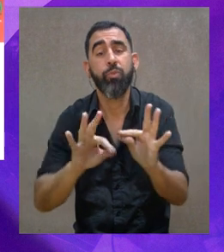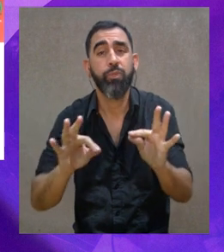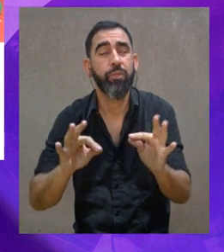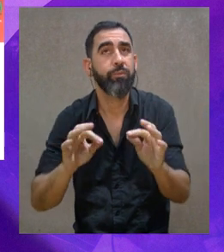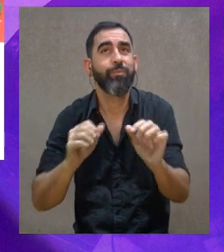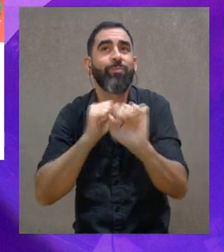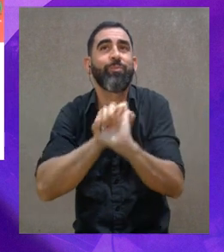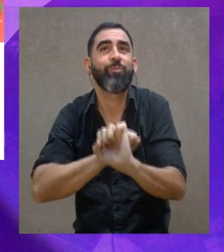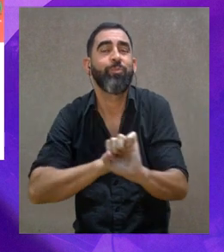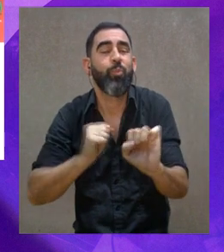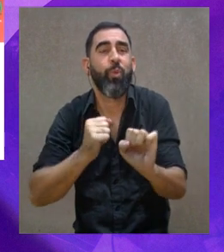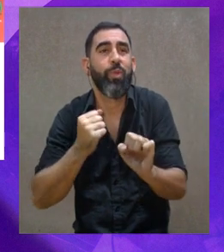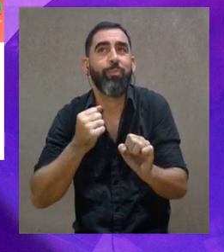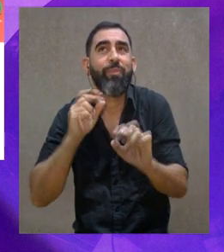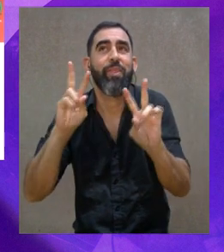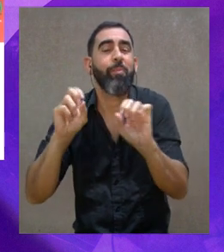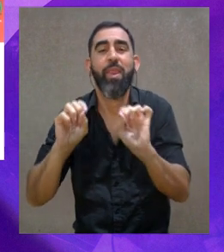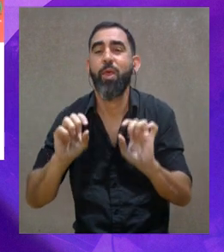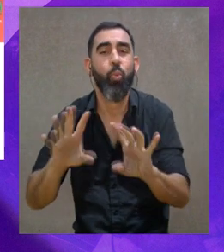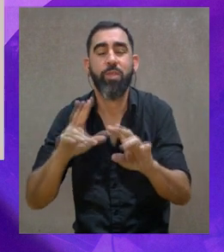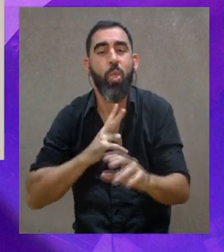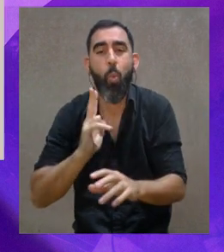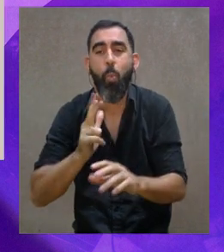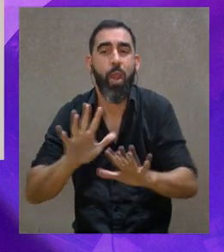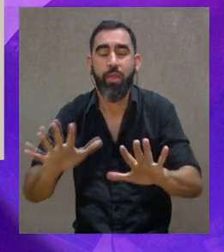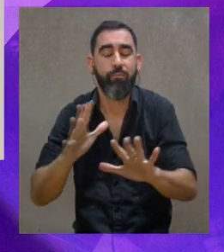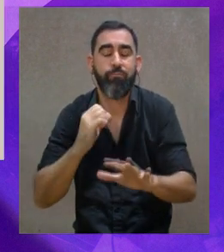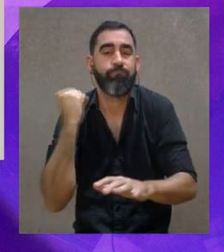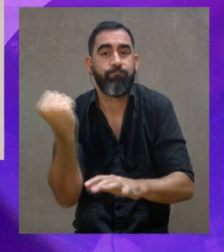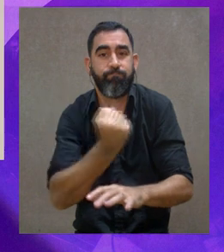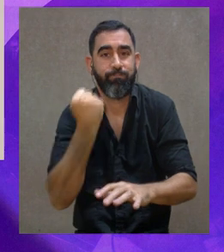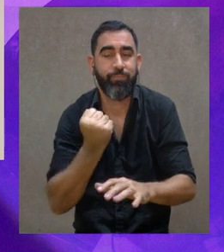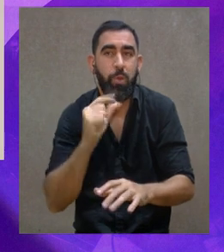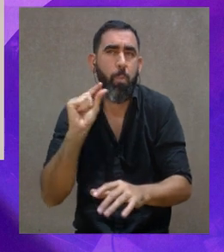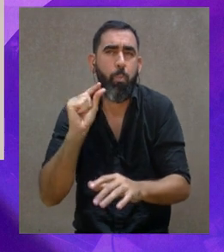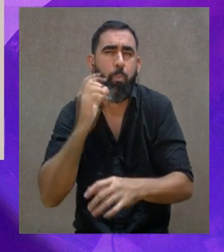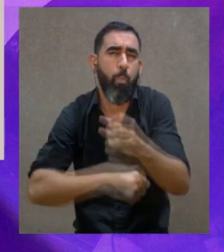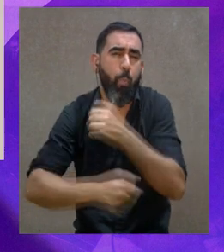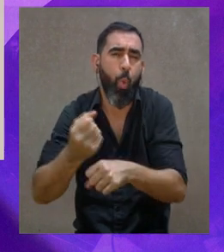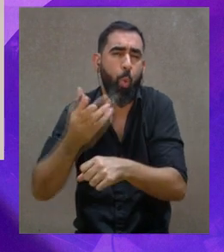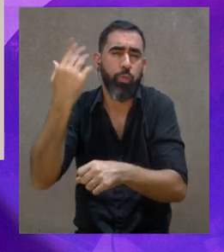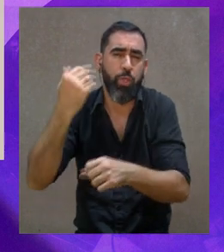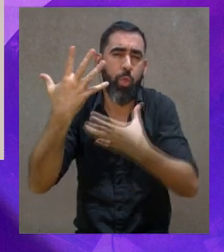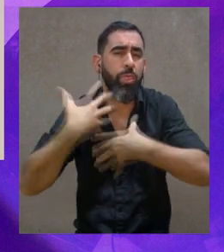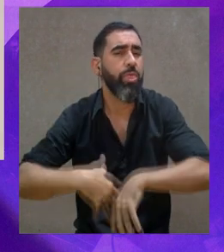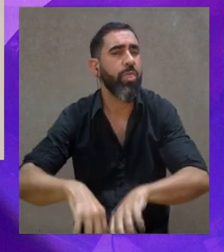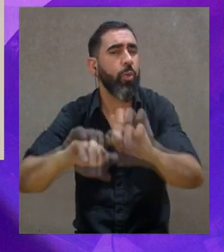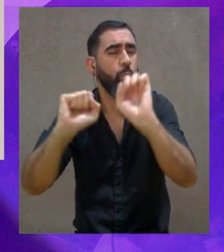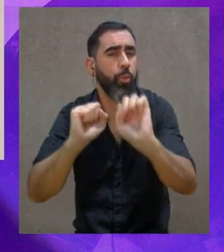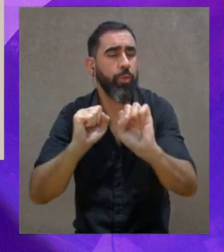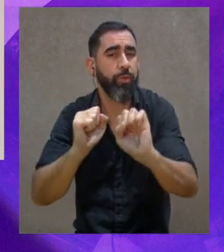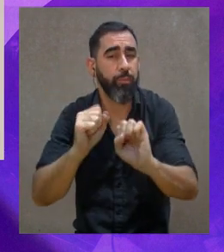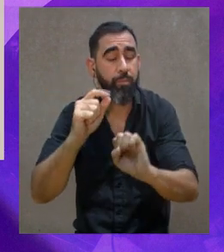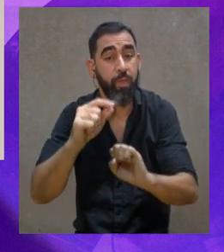es algo indivisible de la naturaleza humana. Hace pocos años se descubrieron